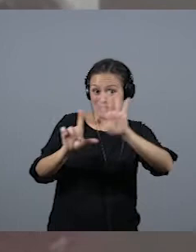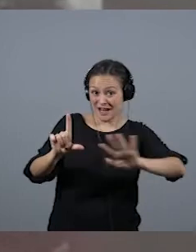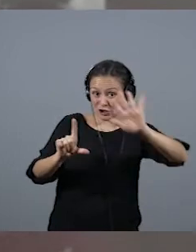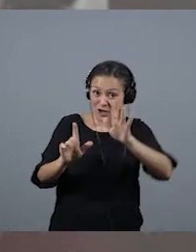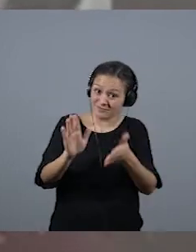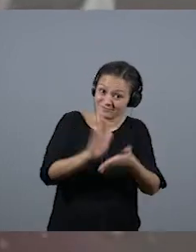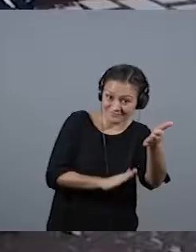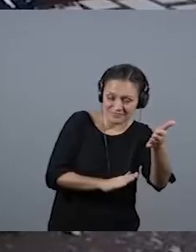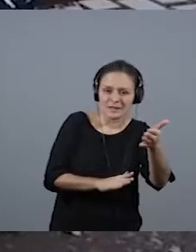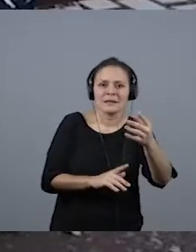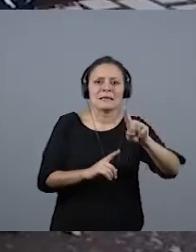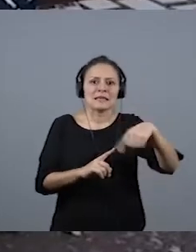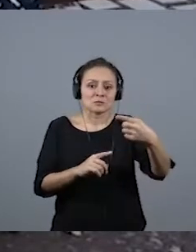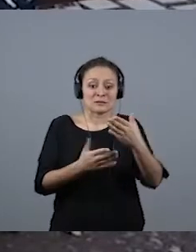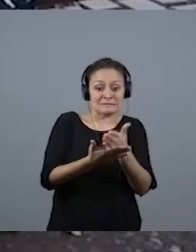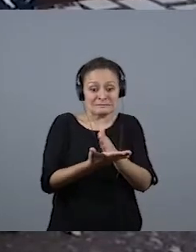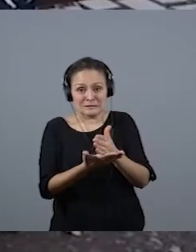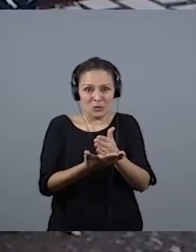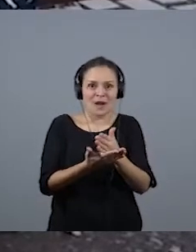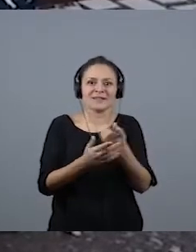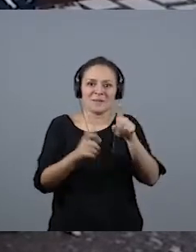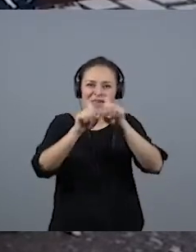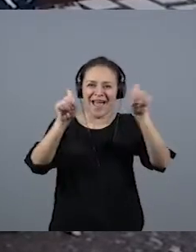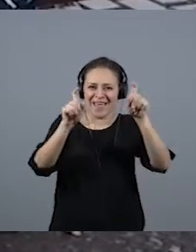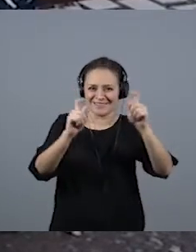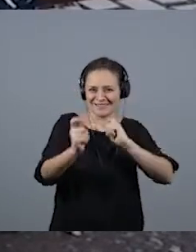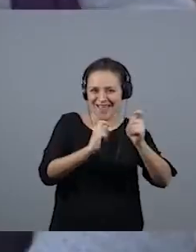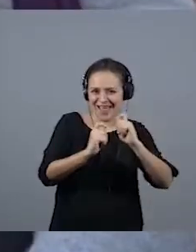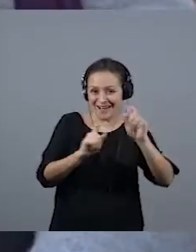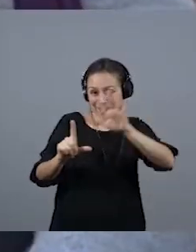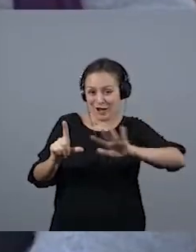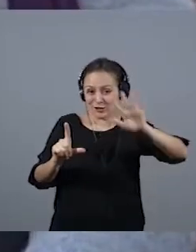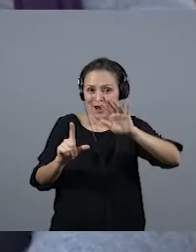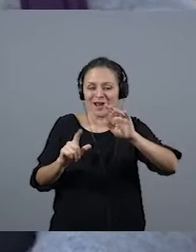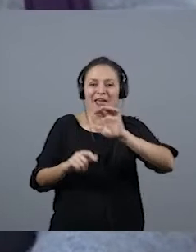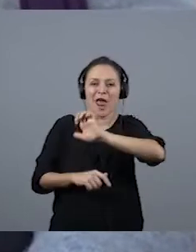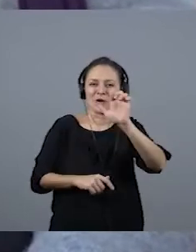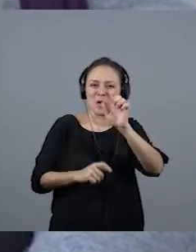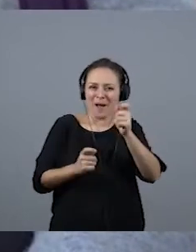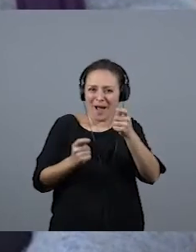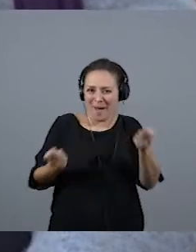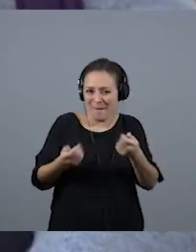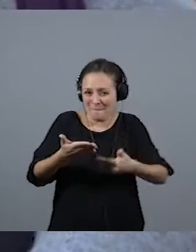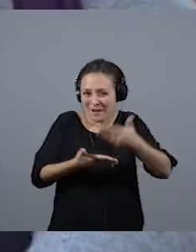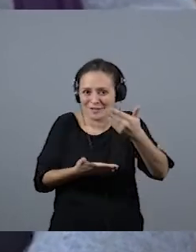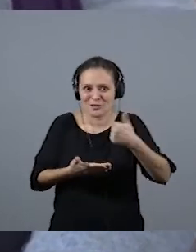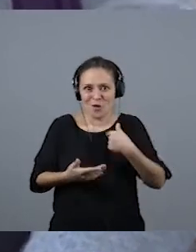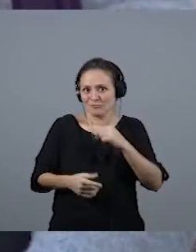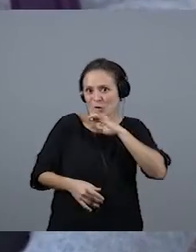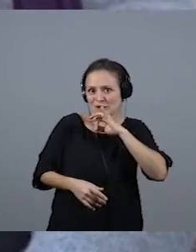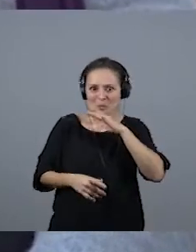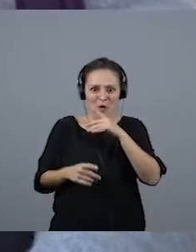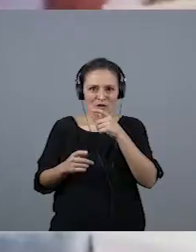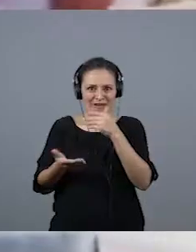corresponsal de la agencia Europa Press, muy feliz y muy contenta, porque así iba tocando todas las modalidades, pensa, escrita, agencia.